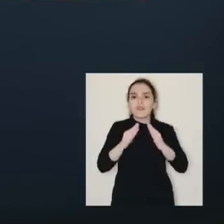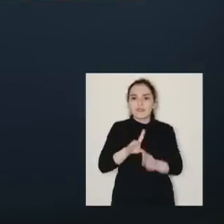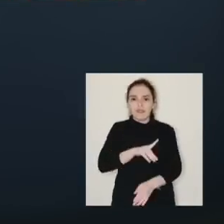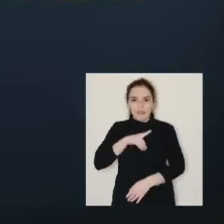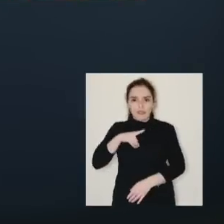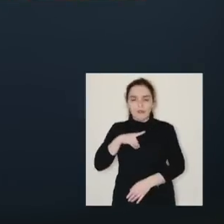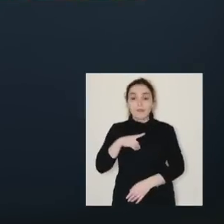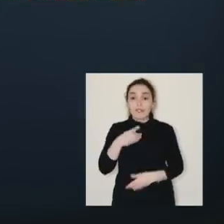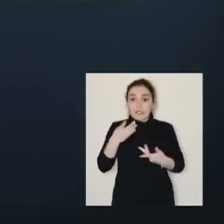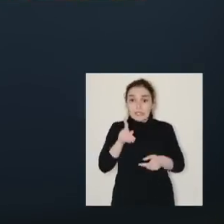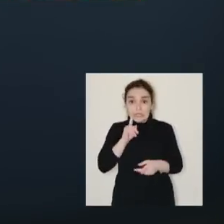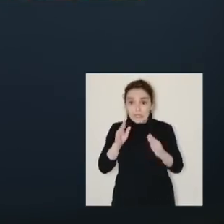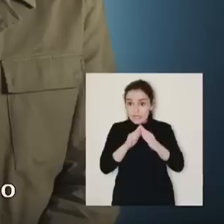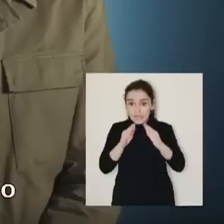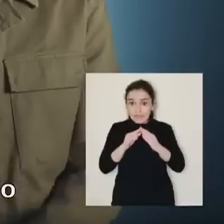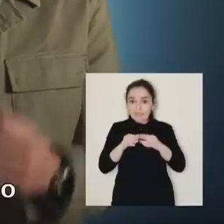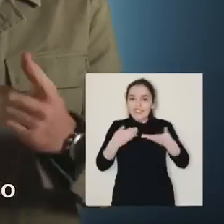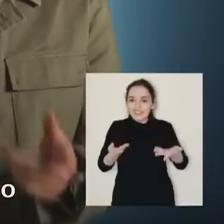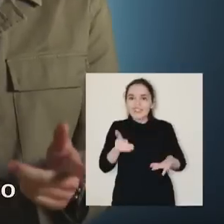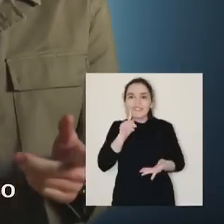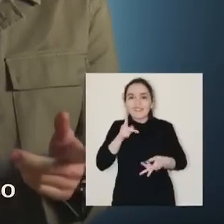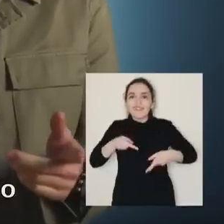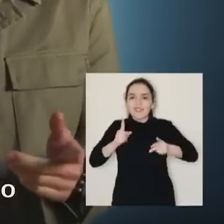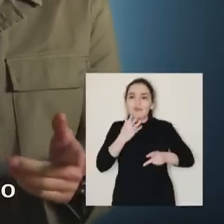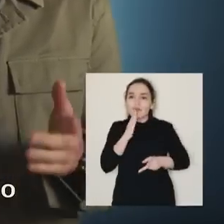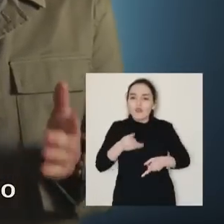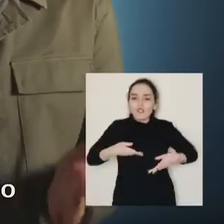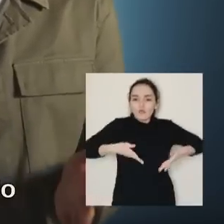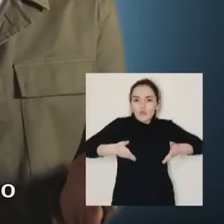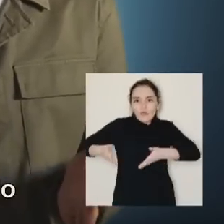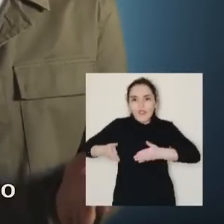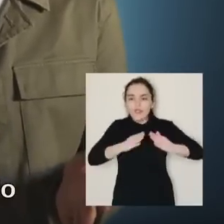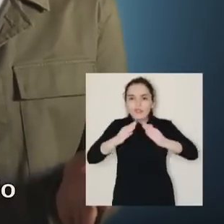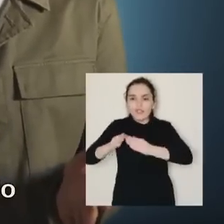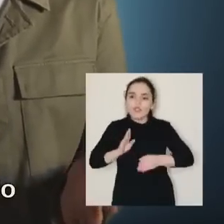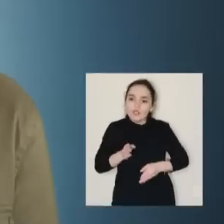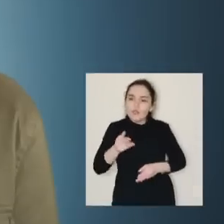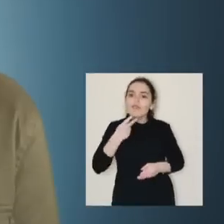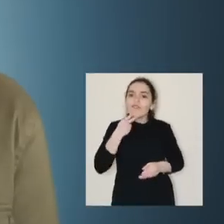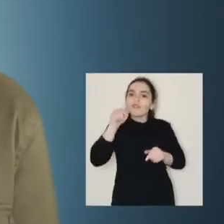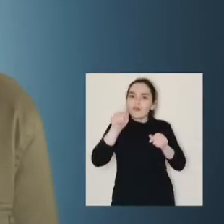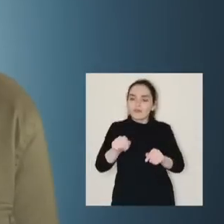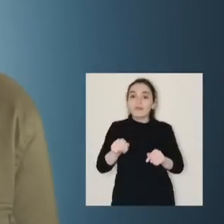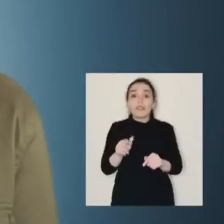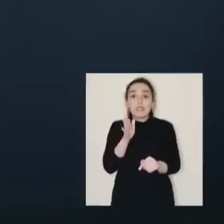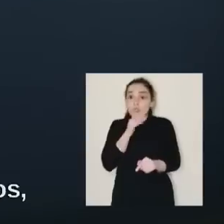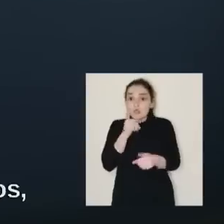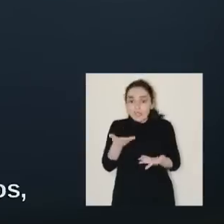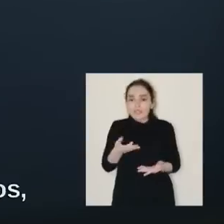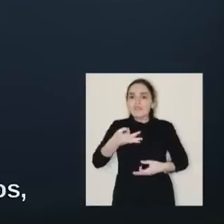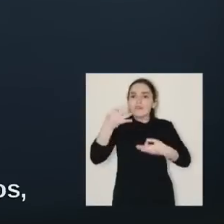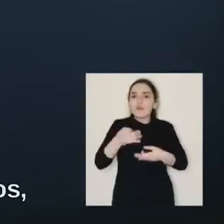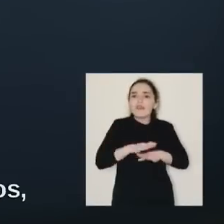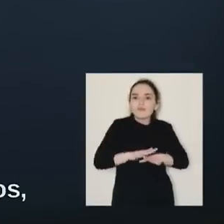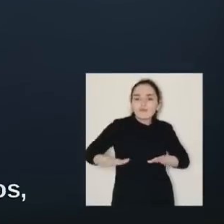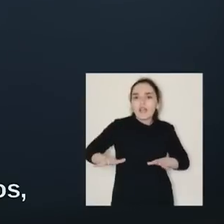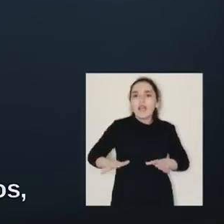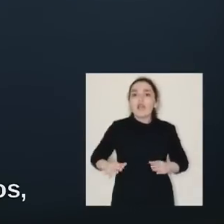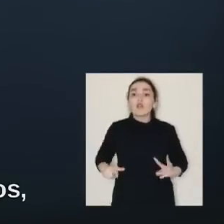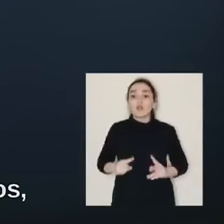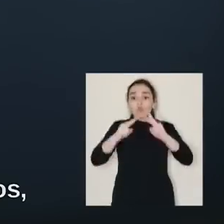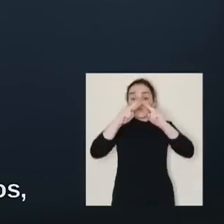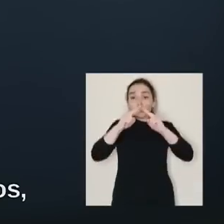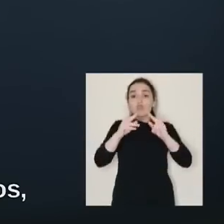todo, se asegura el derecho a la vivienda digna. Si ya tienes una casa, tendrás derecho a que mejore tu barrio y a que sigas viviendo ahí. Y si no la tienes, se